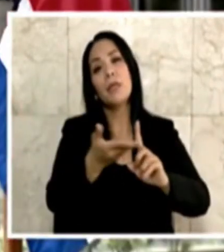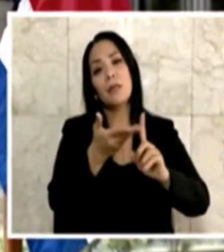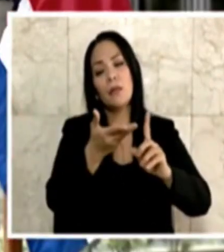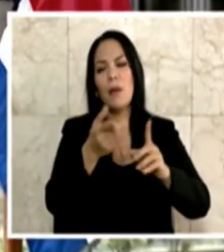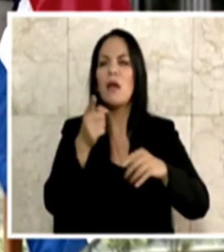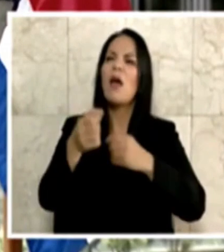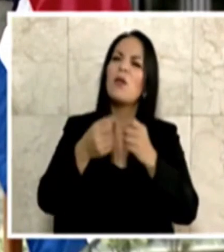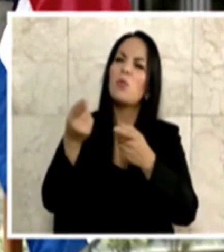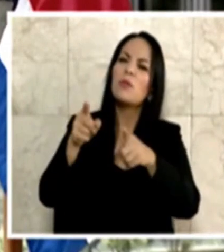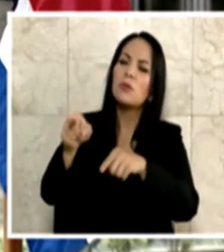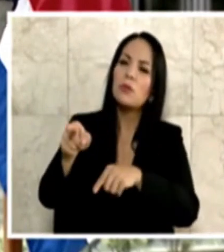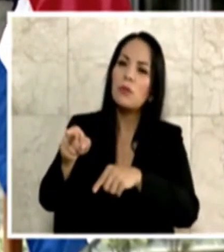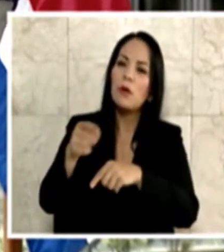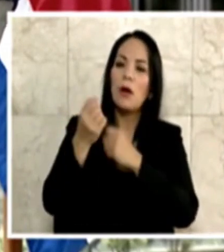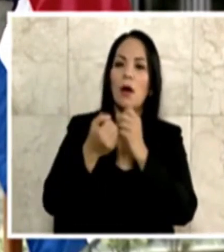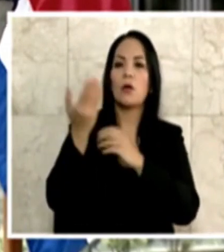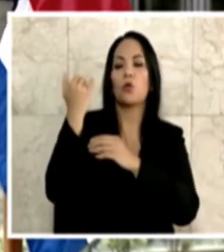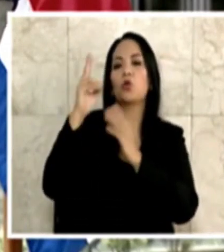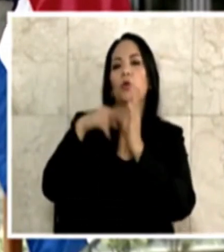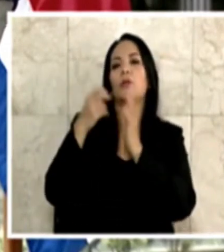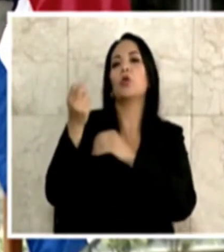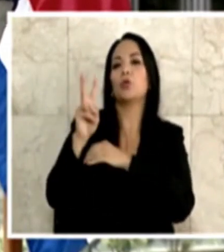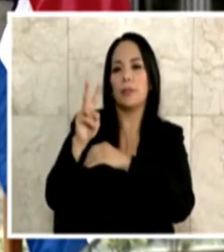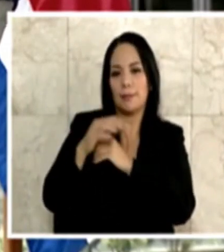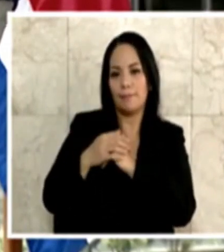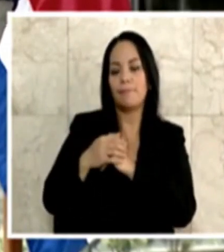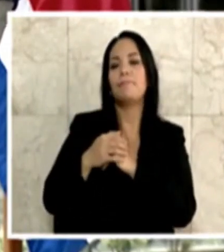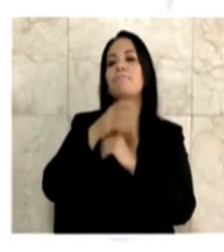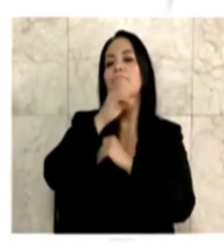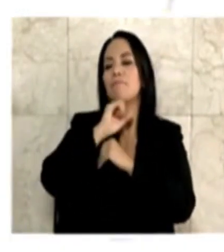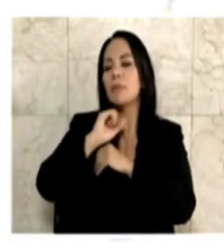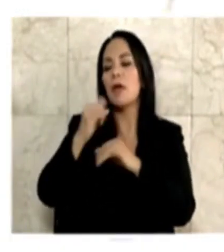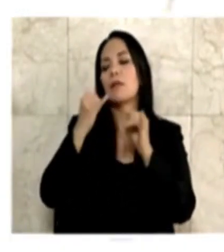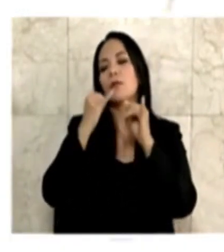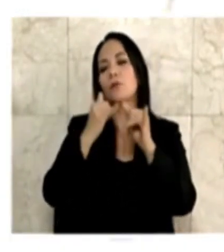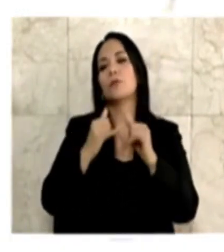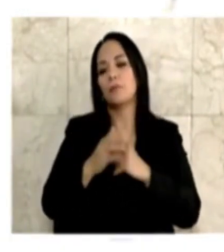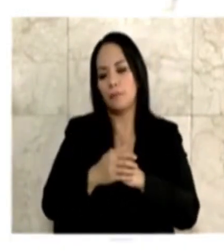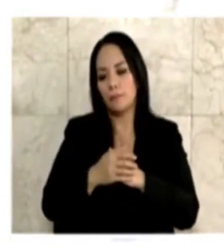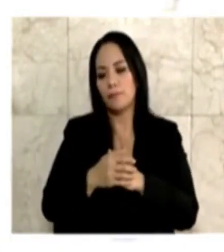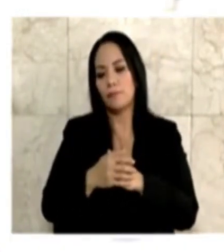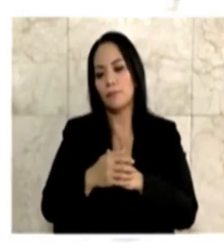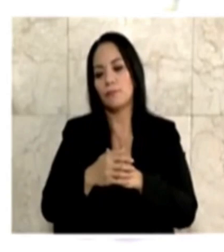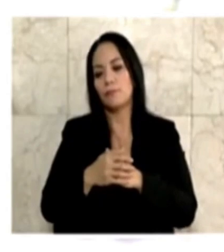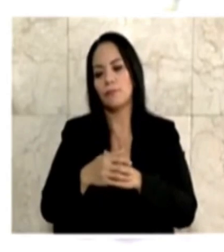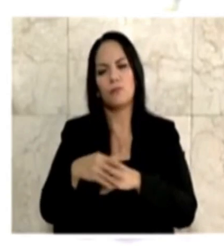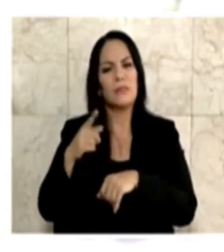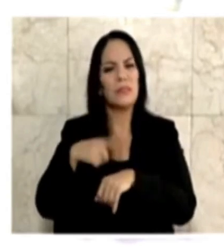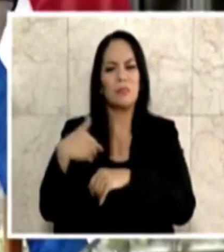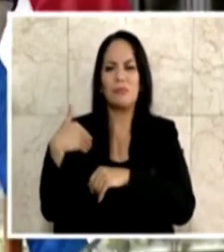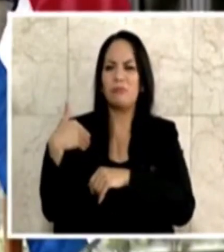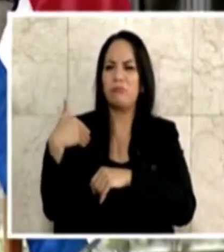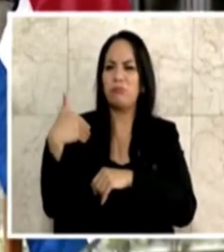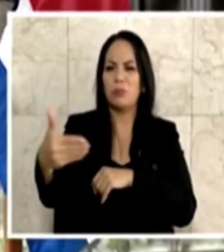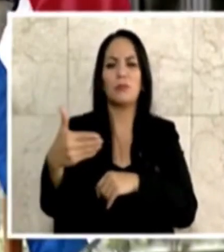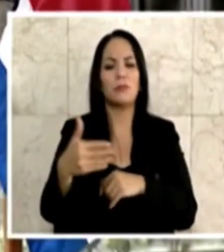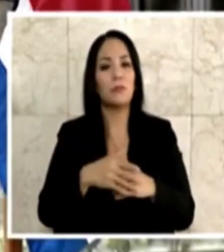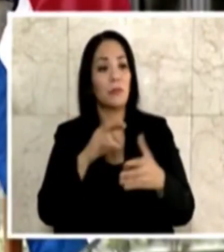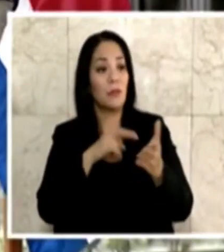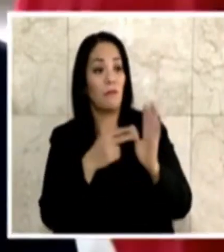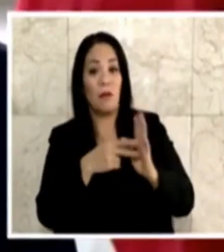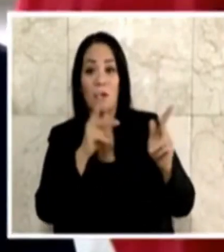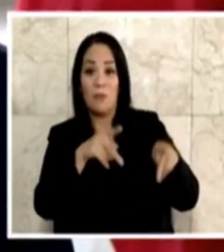Eso… la denuncia es del año 2012, es una denuncia muy vieja y ha tomado muchísimo tiempo. Entonces, no fueron ni siquiera a